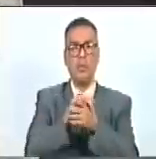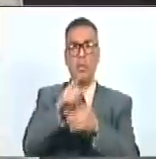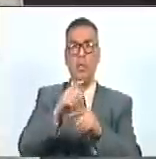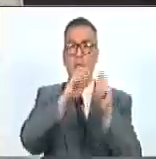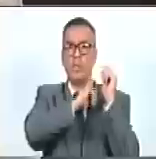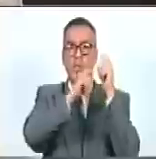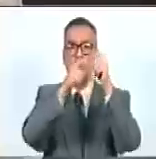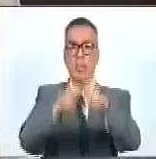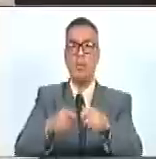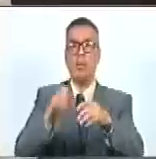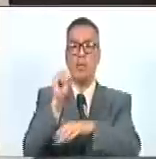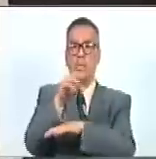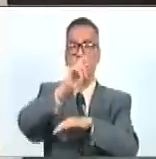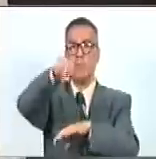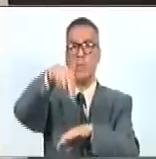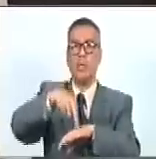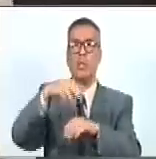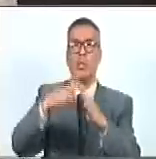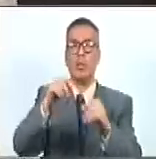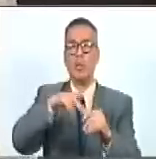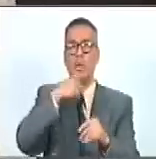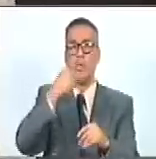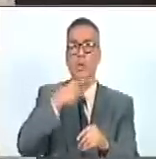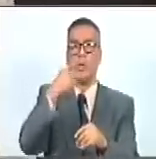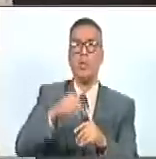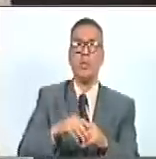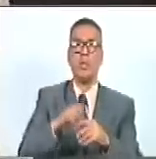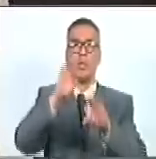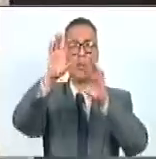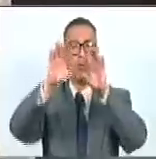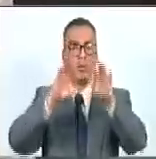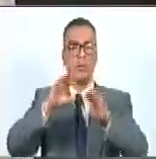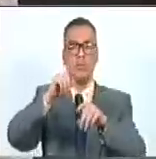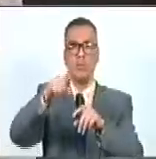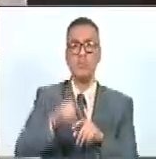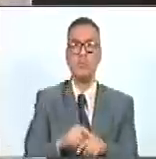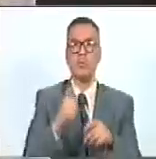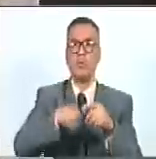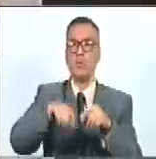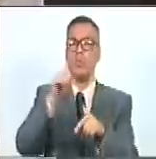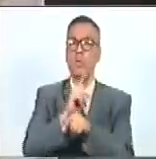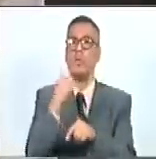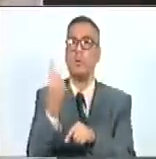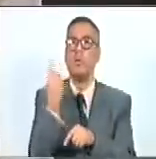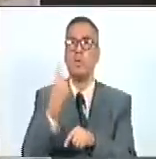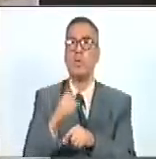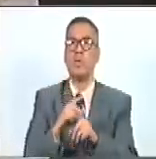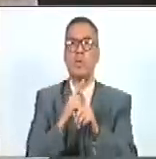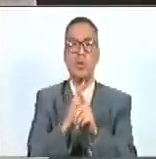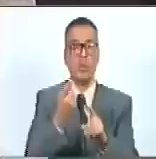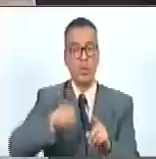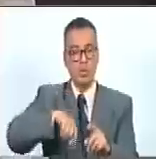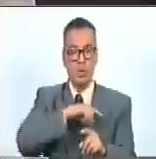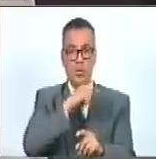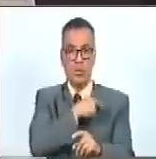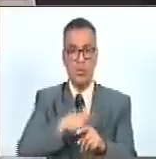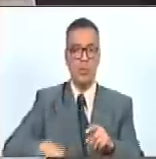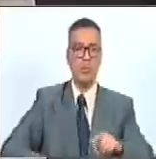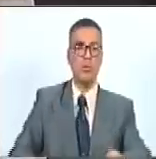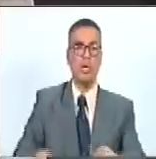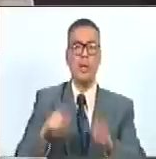por la Asamblea Nacional a lo que es la política exterior que emana única y exclusivamente como competencia de nuestro presidente